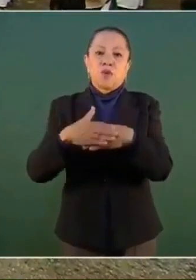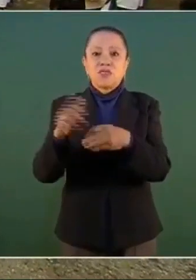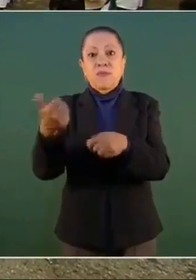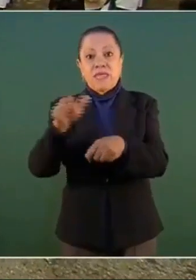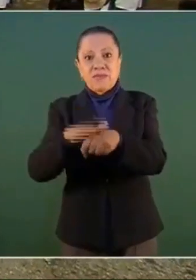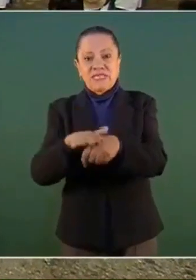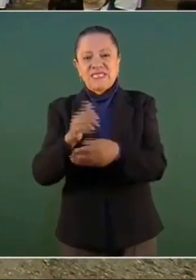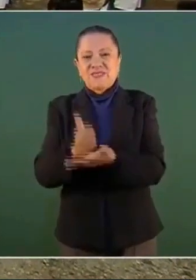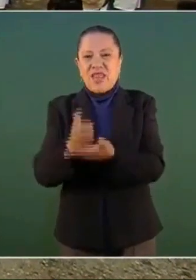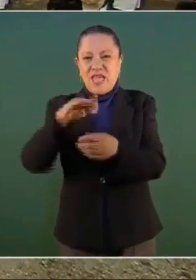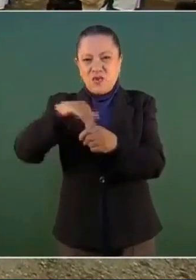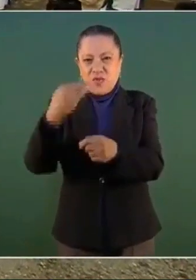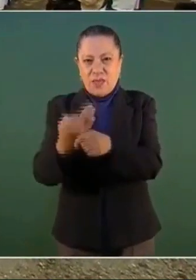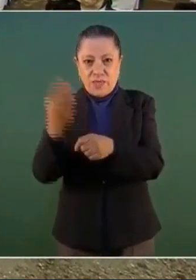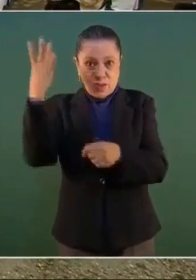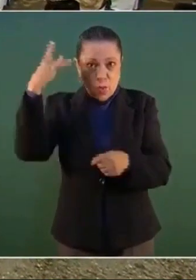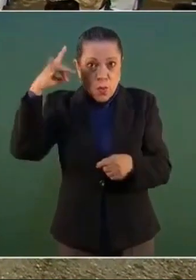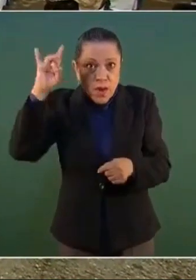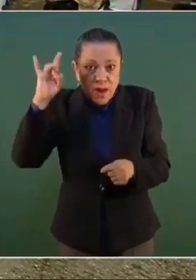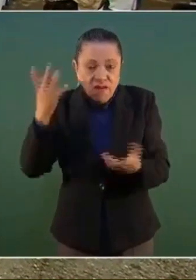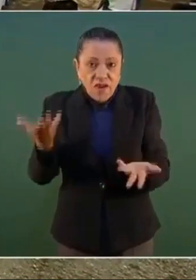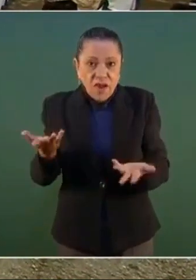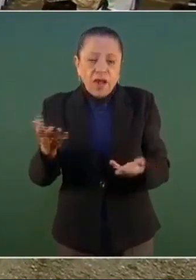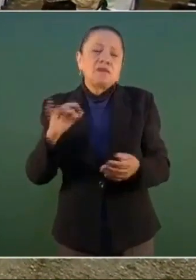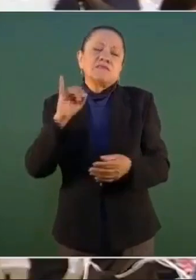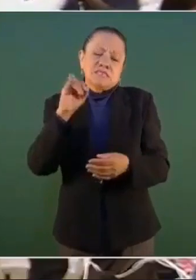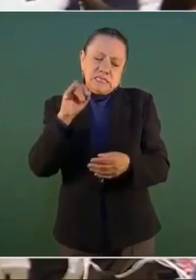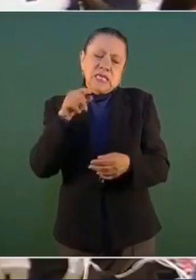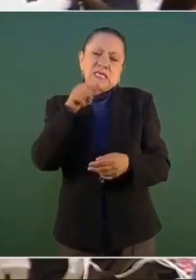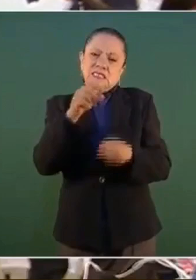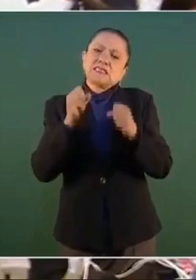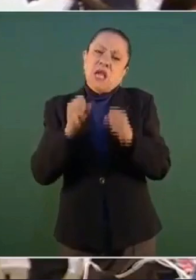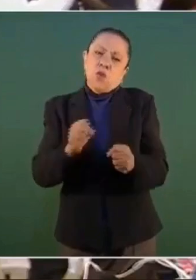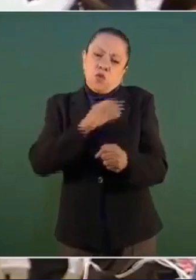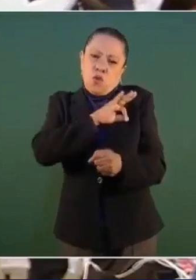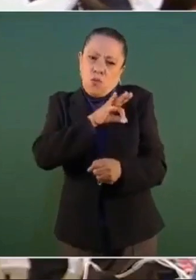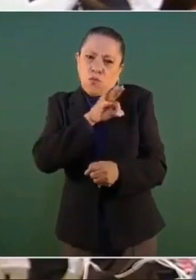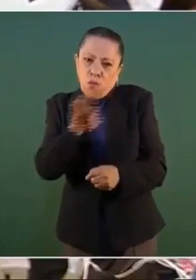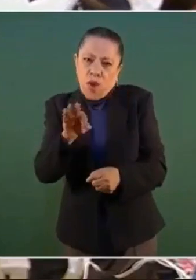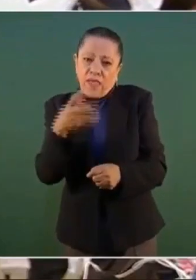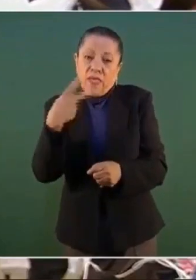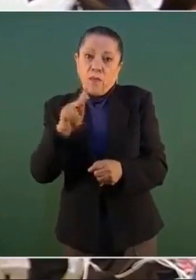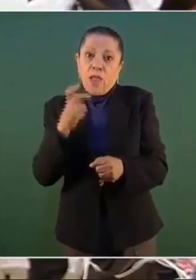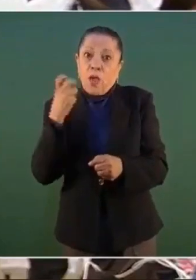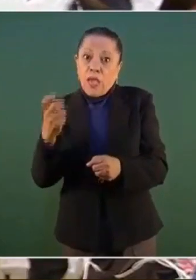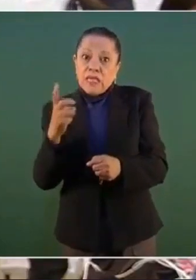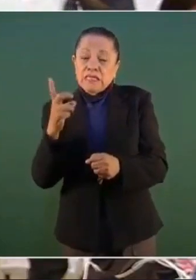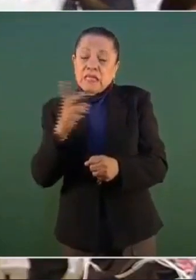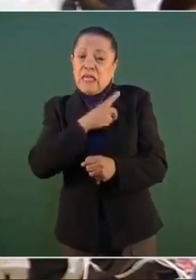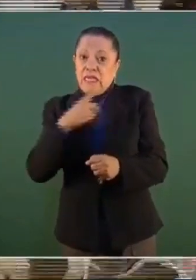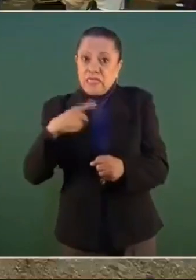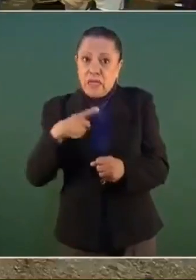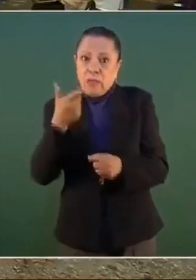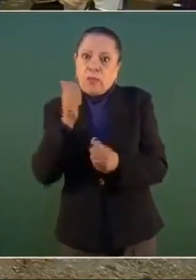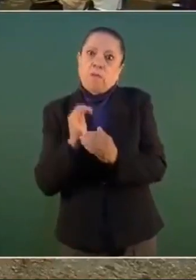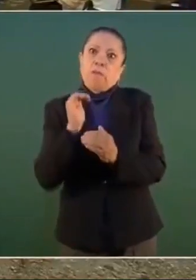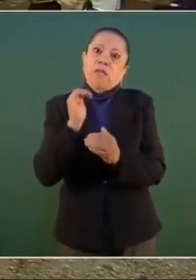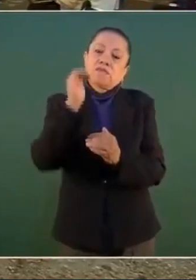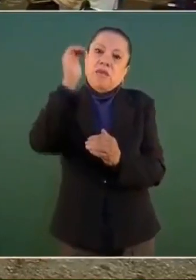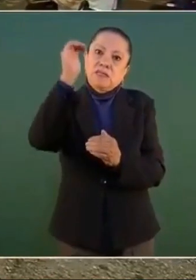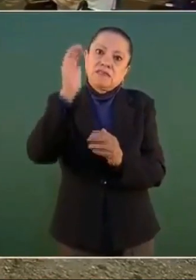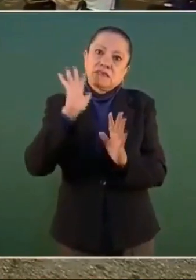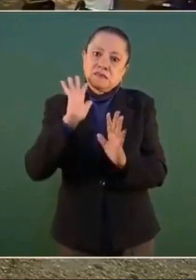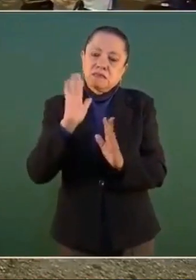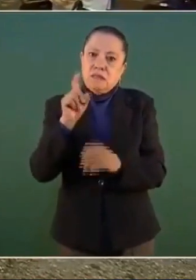ayuntamiento y no dudamos de sus capacidades, sin embargo, esta deuda podría aumentar? Sí,